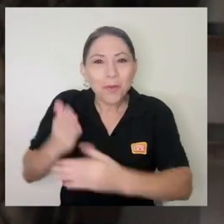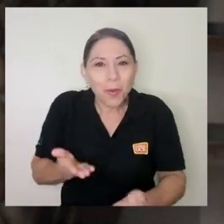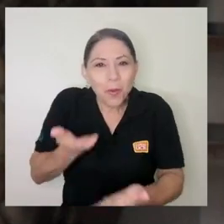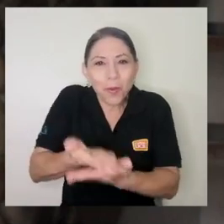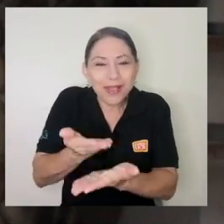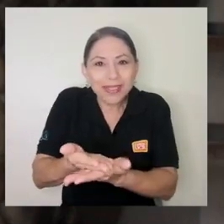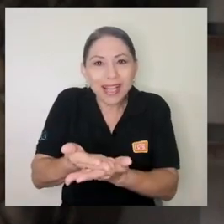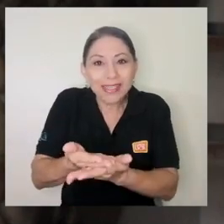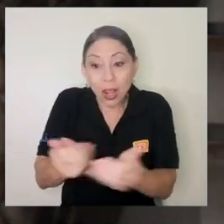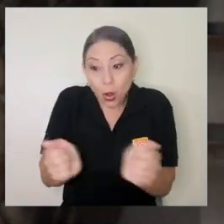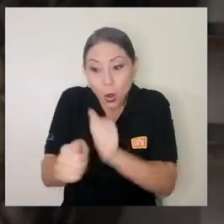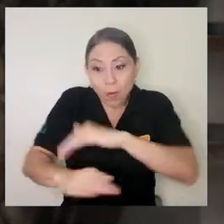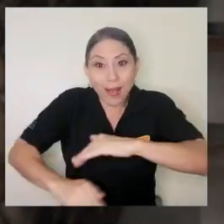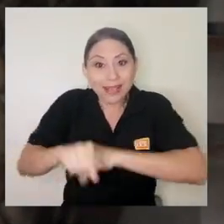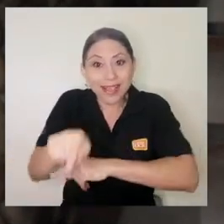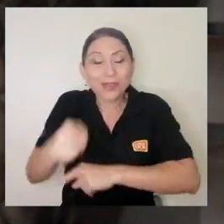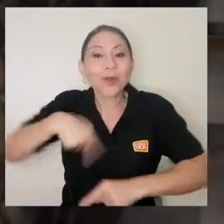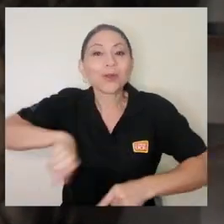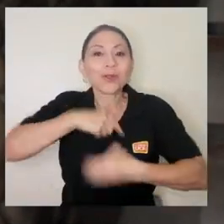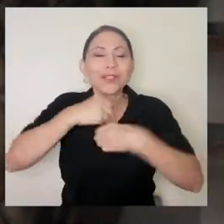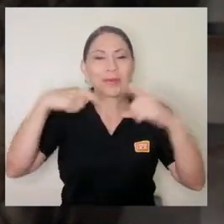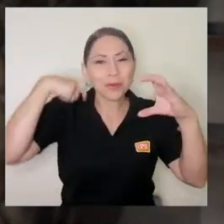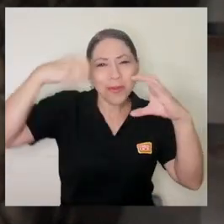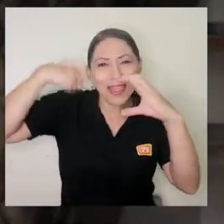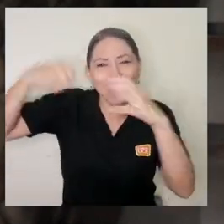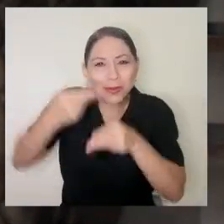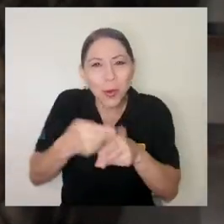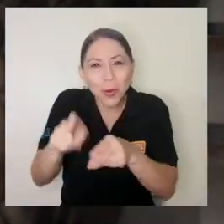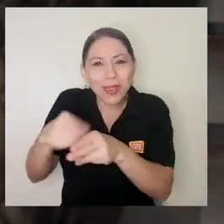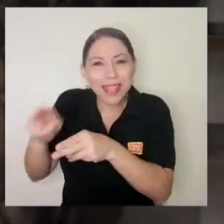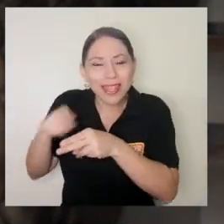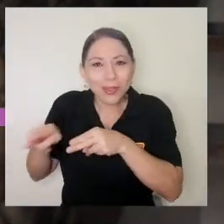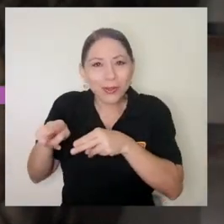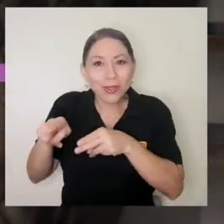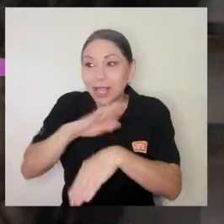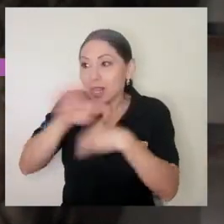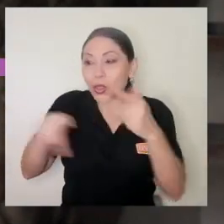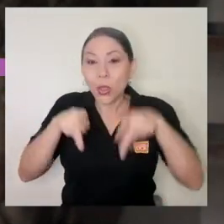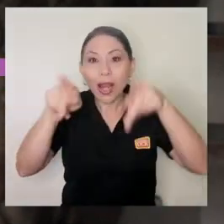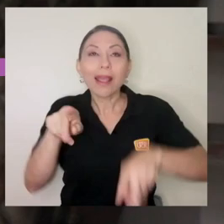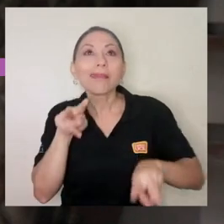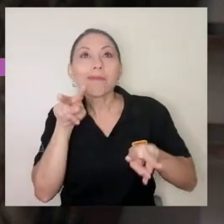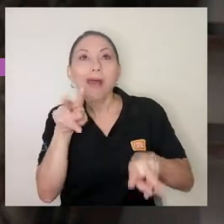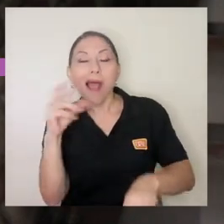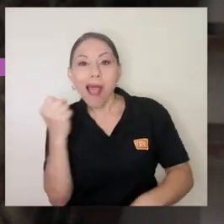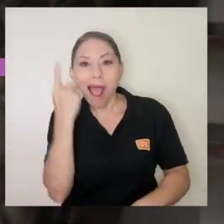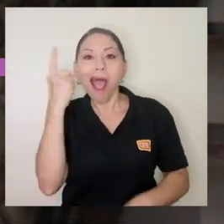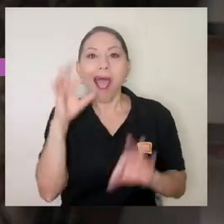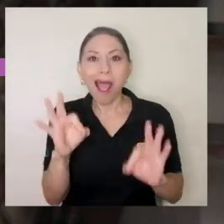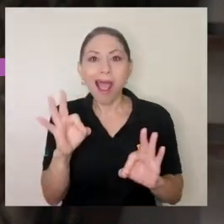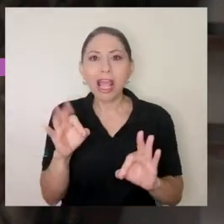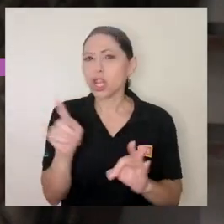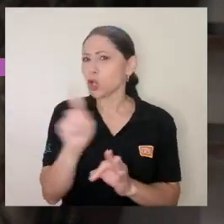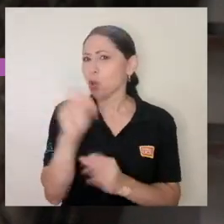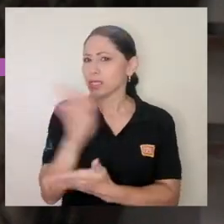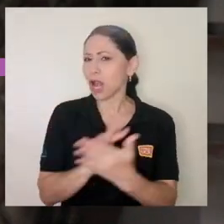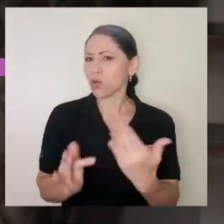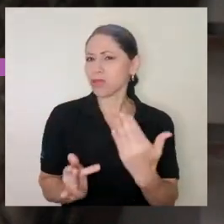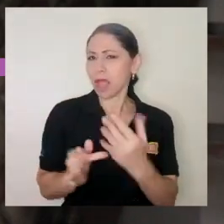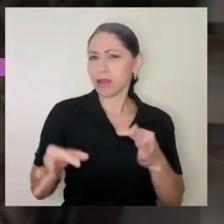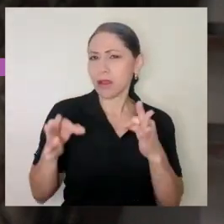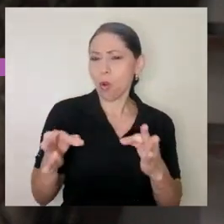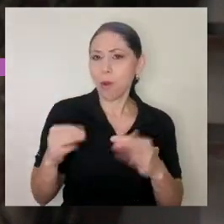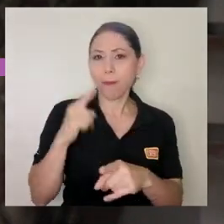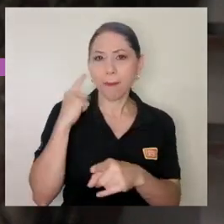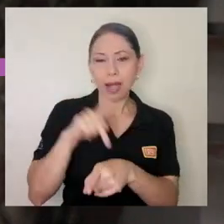videos cortitos en otros casos siempre tratando de que fueran comprensibles para toda población no son recursos técnicos para profesionales son